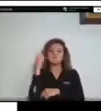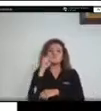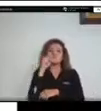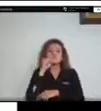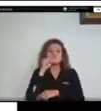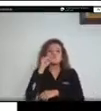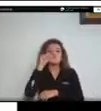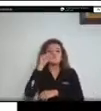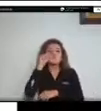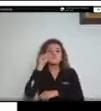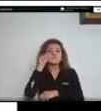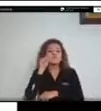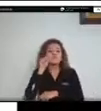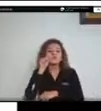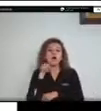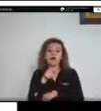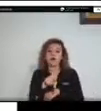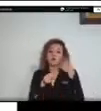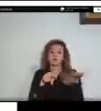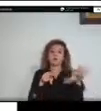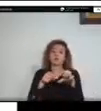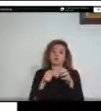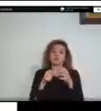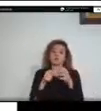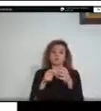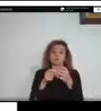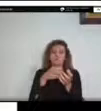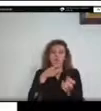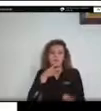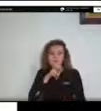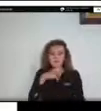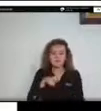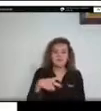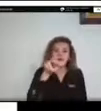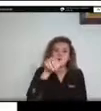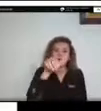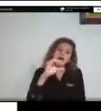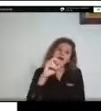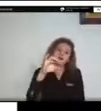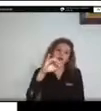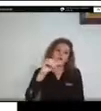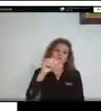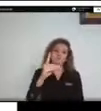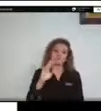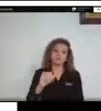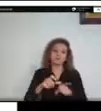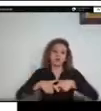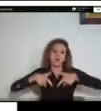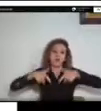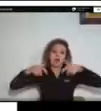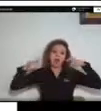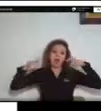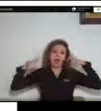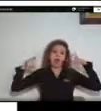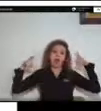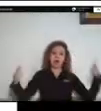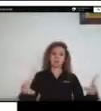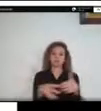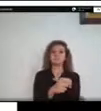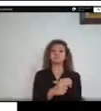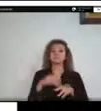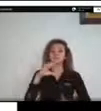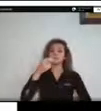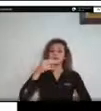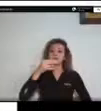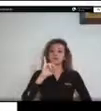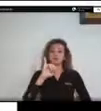Tenemos la Anaconda, que es la serpiente más grande del mundo. Tenemos el Chigüiro, que es el roedor más grande del mundo. Tenemos la Adanta, que